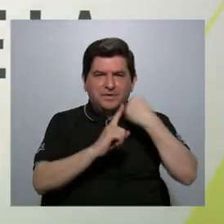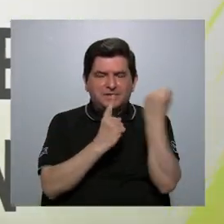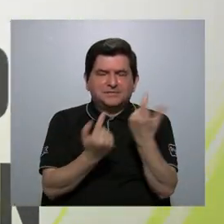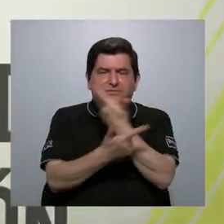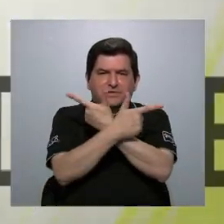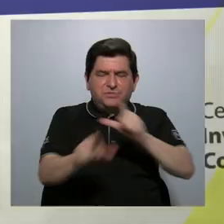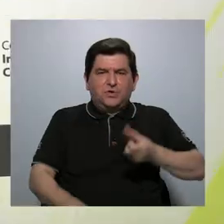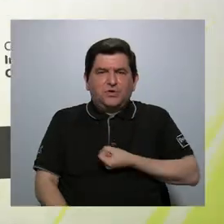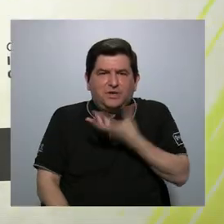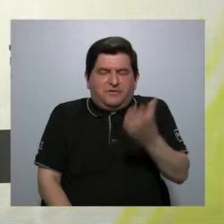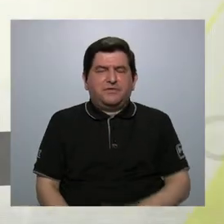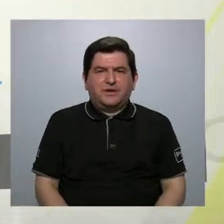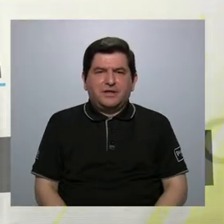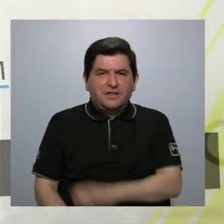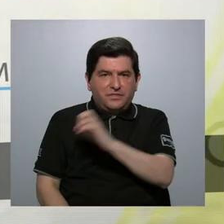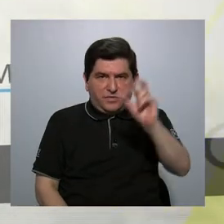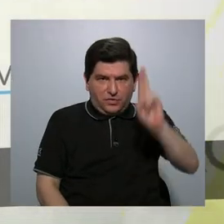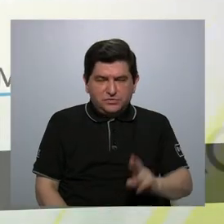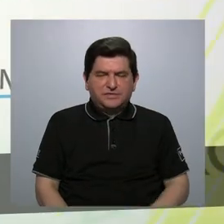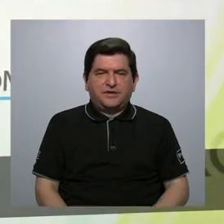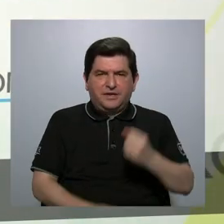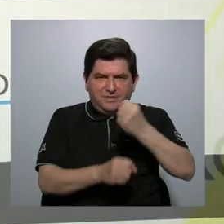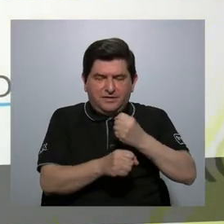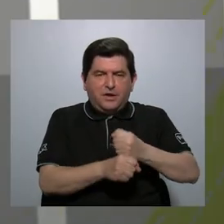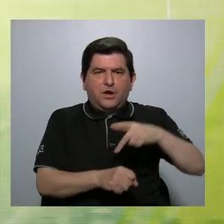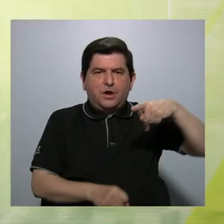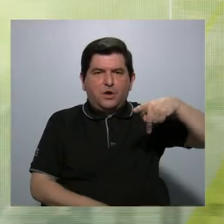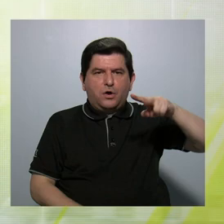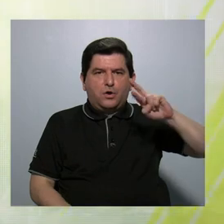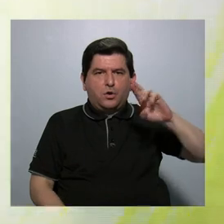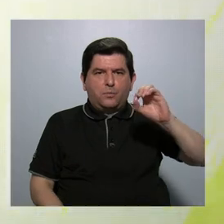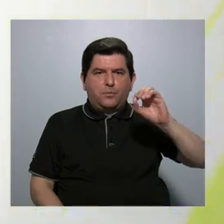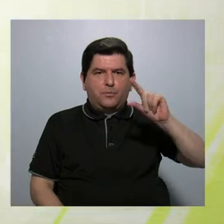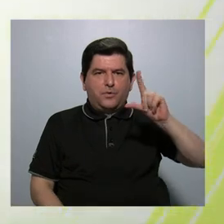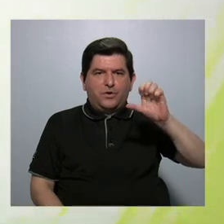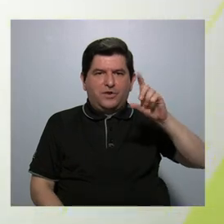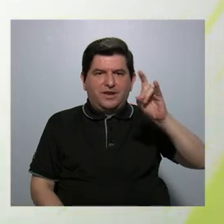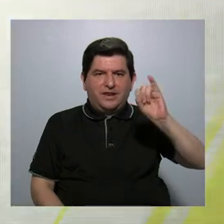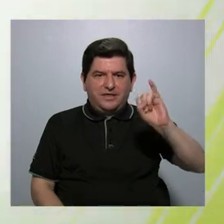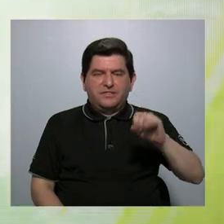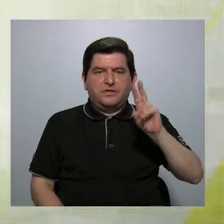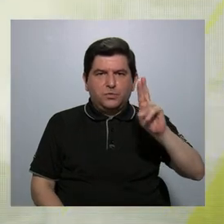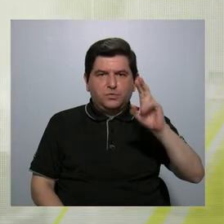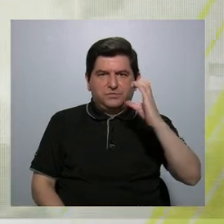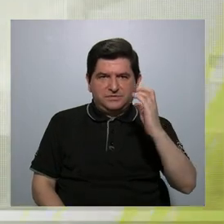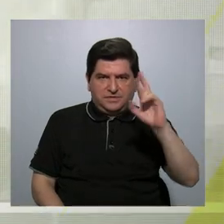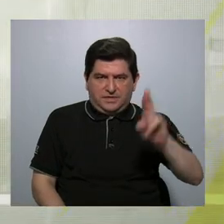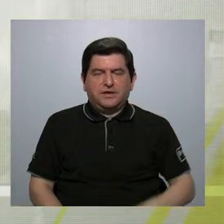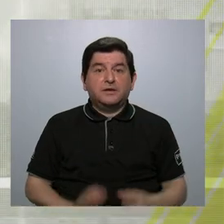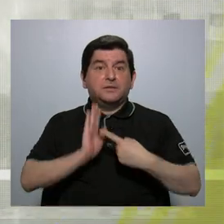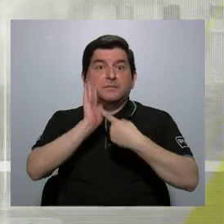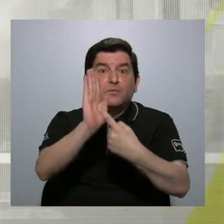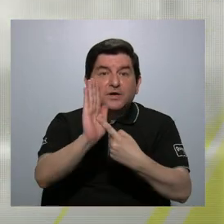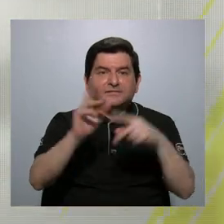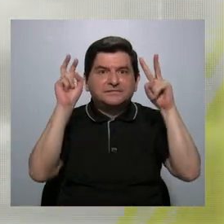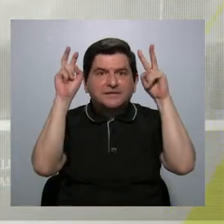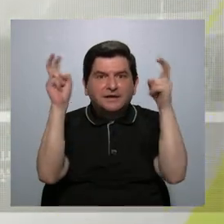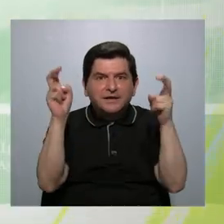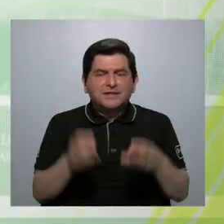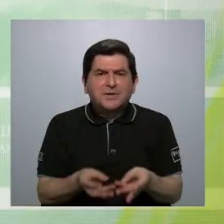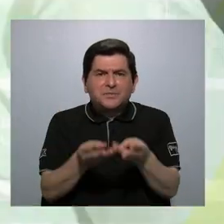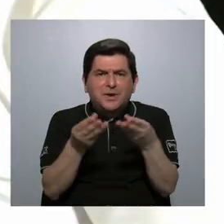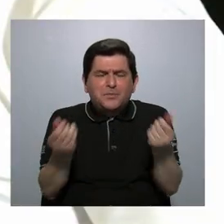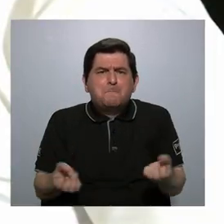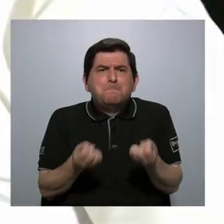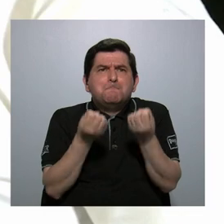del Estado de la Libertad de Expresión en Costa Rica, elaborado por Proledi de la UCR, señala que